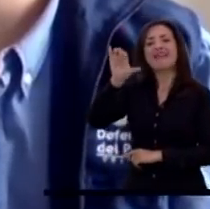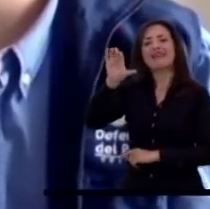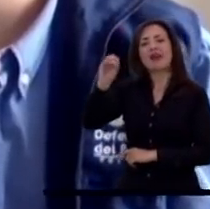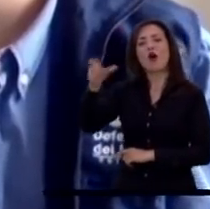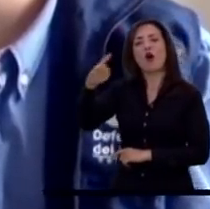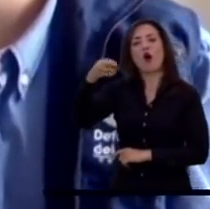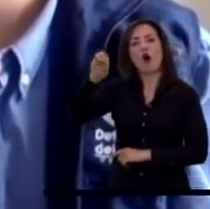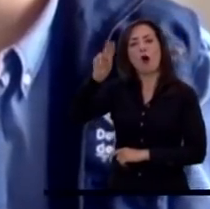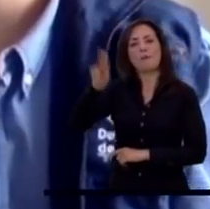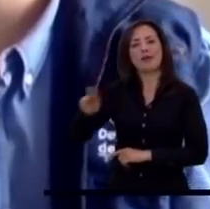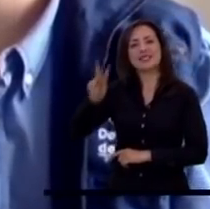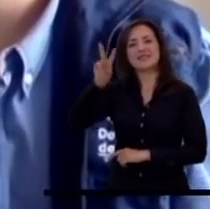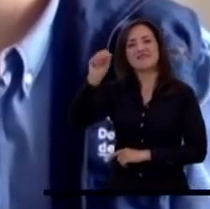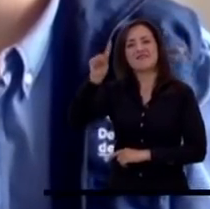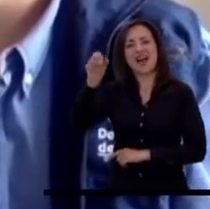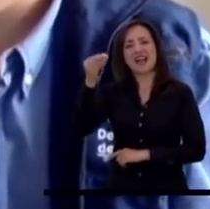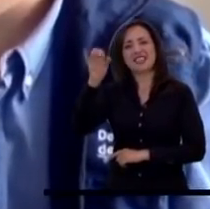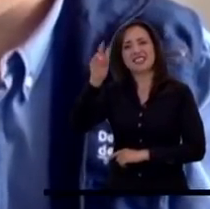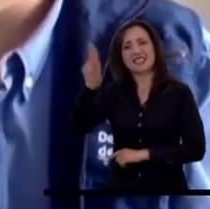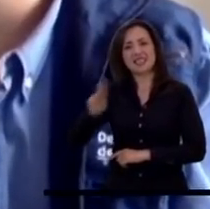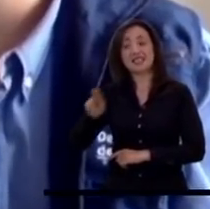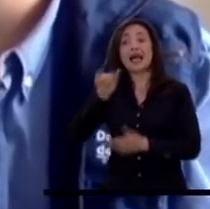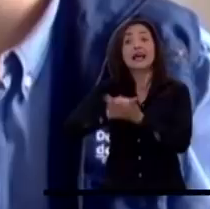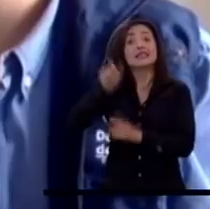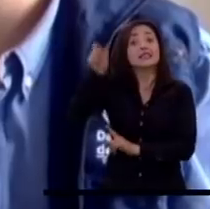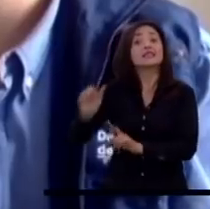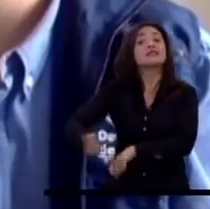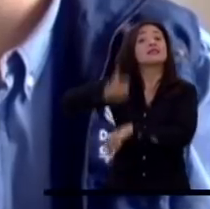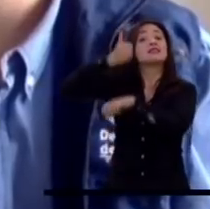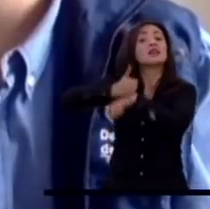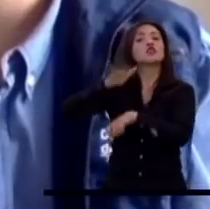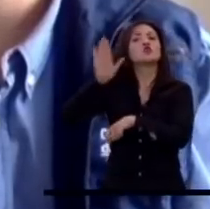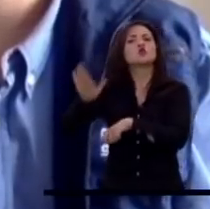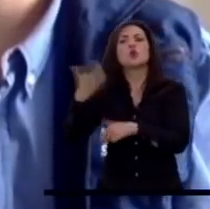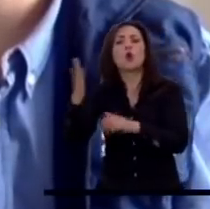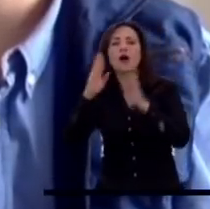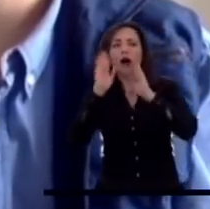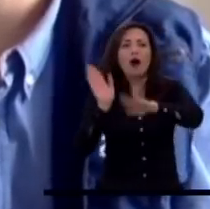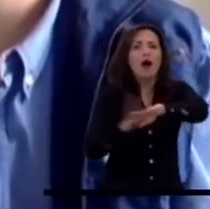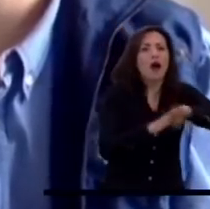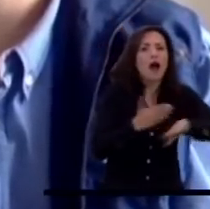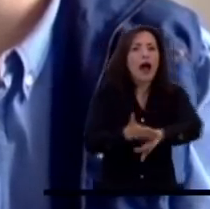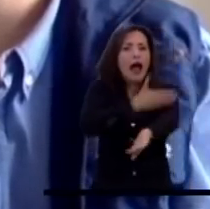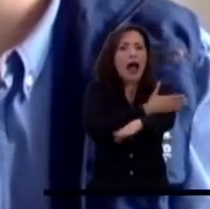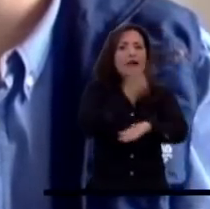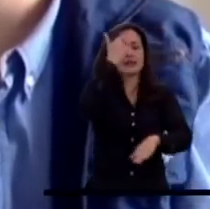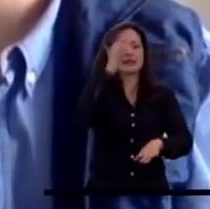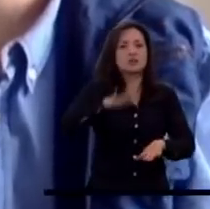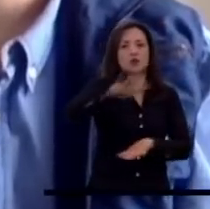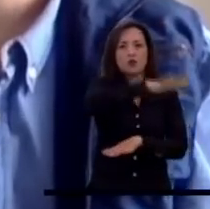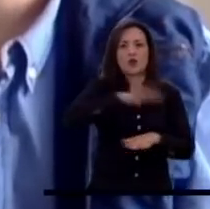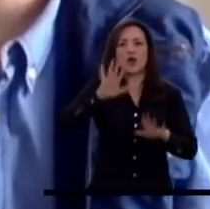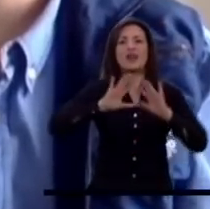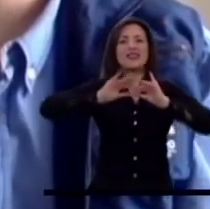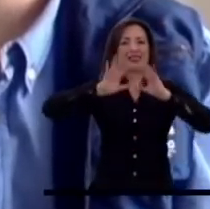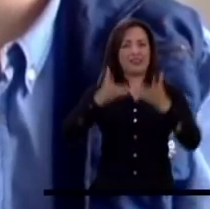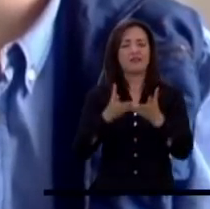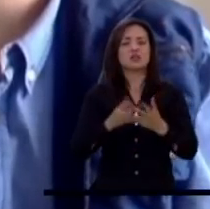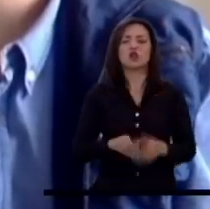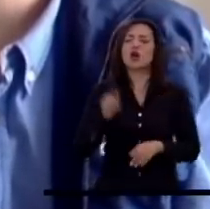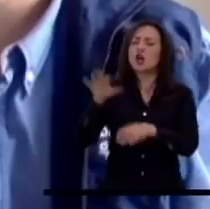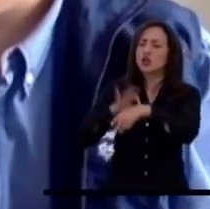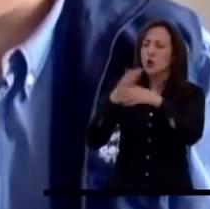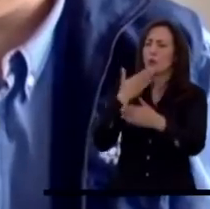Vázquez. Él es director del sistema de alertas tempranas de la Defensoría del Pueblo. Doctor Gómez, bienvenido. ¿La Defensoría ya había recibido